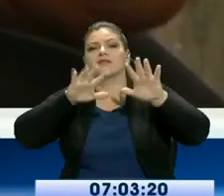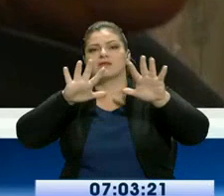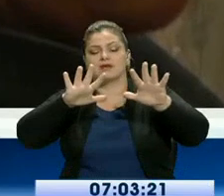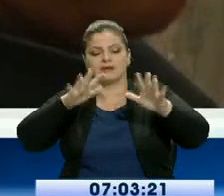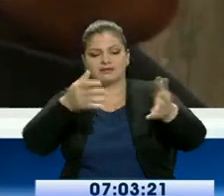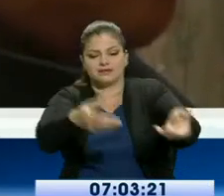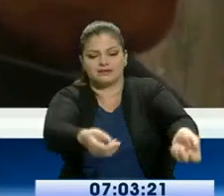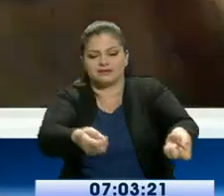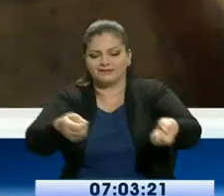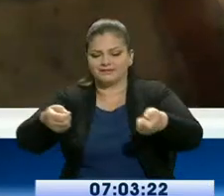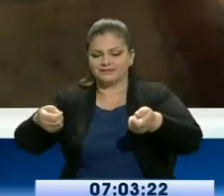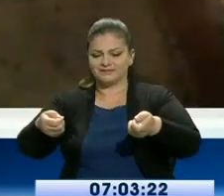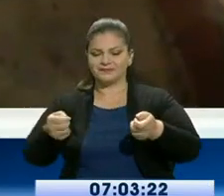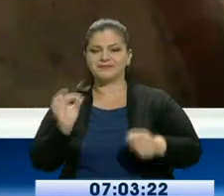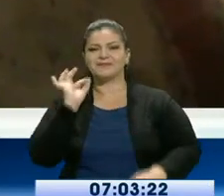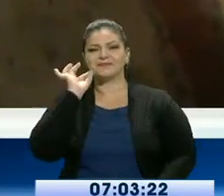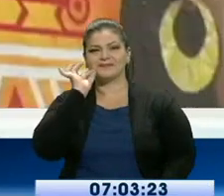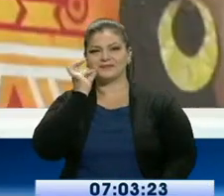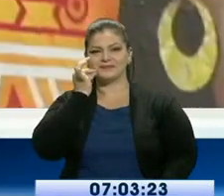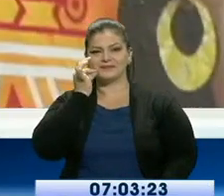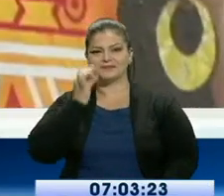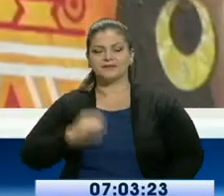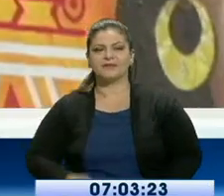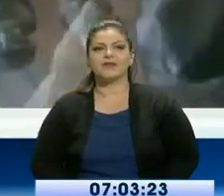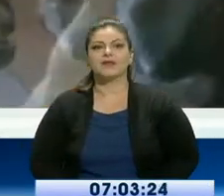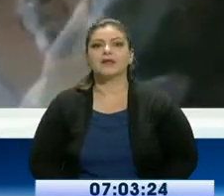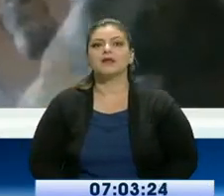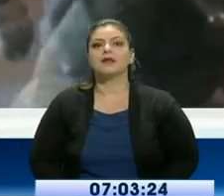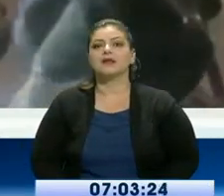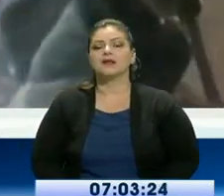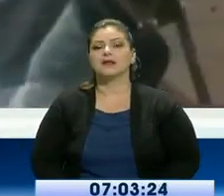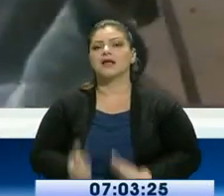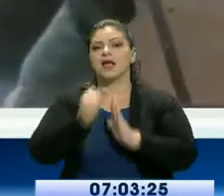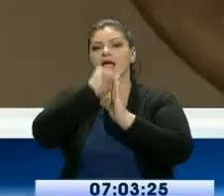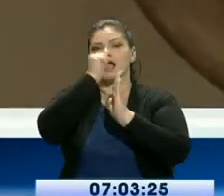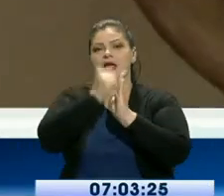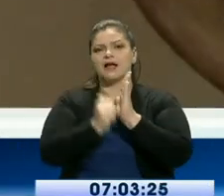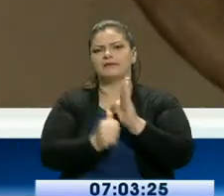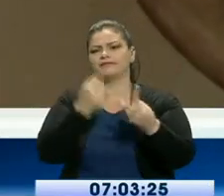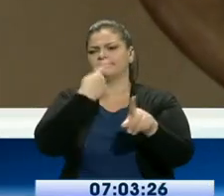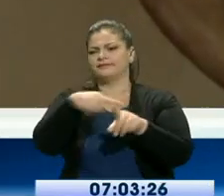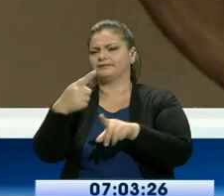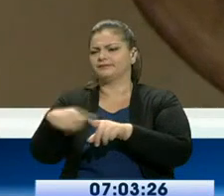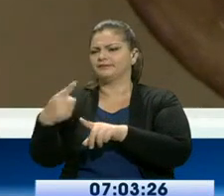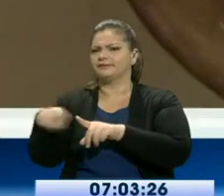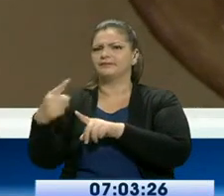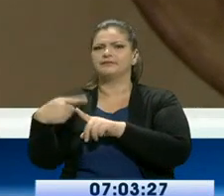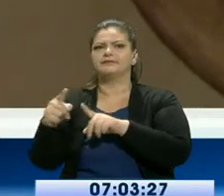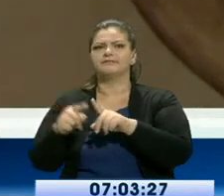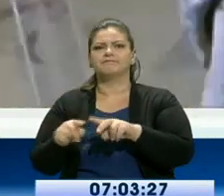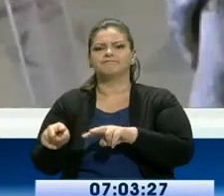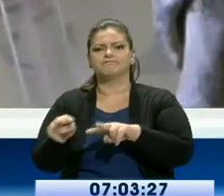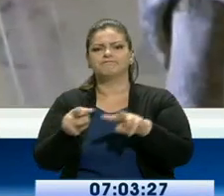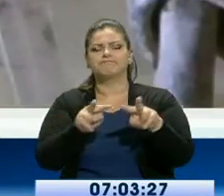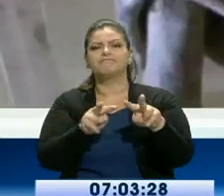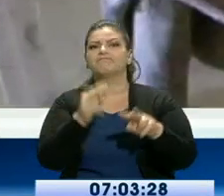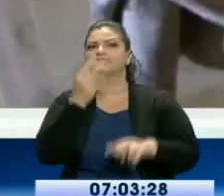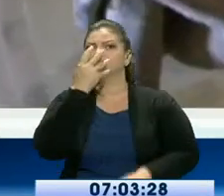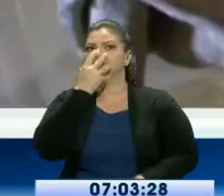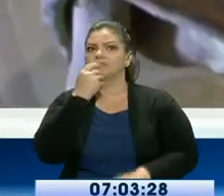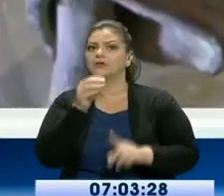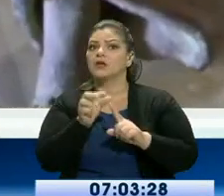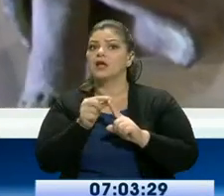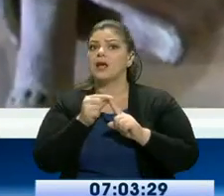Aquí podrá encontrar también una extensa variedad de artesanías, y objetos que guardan celosos las